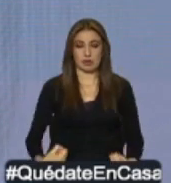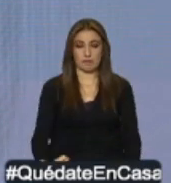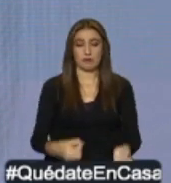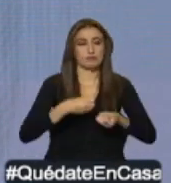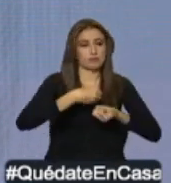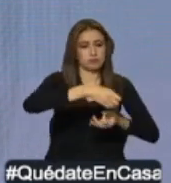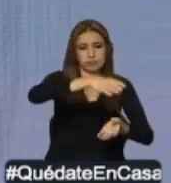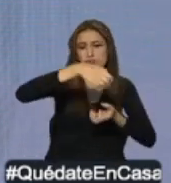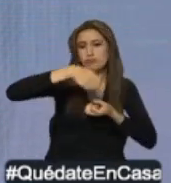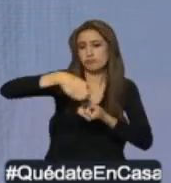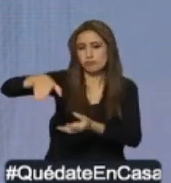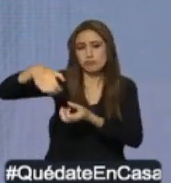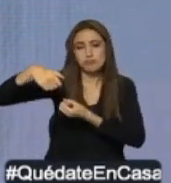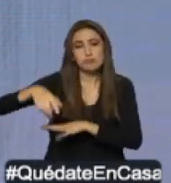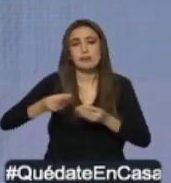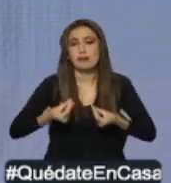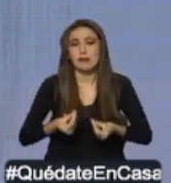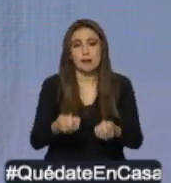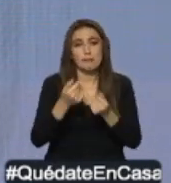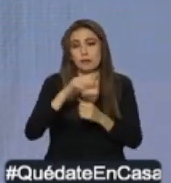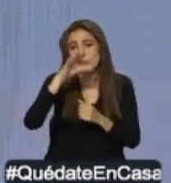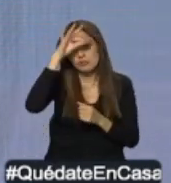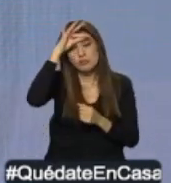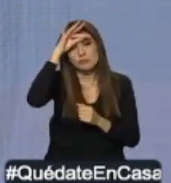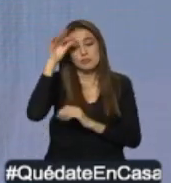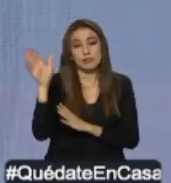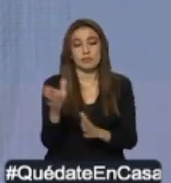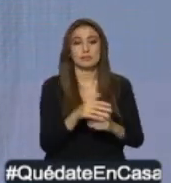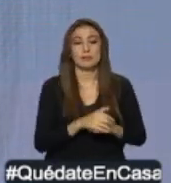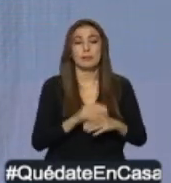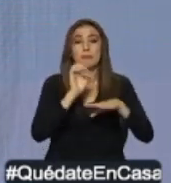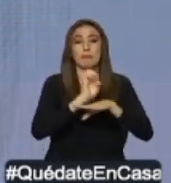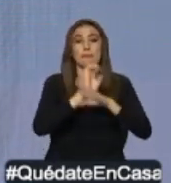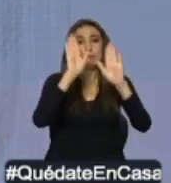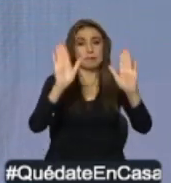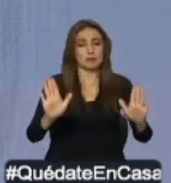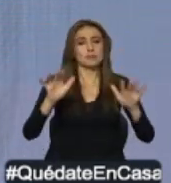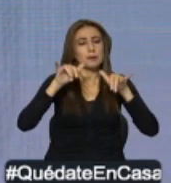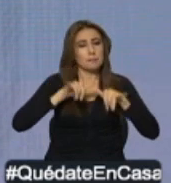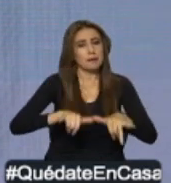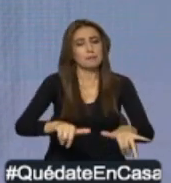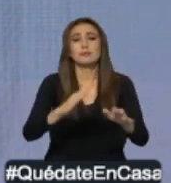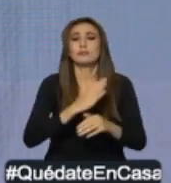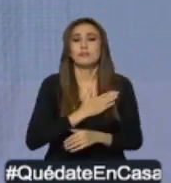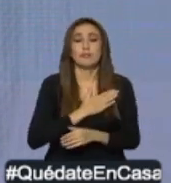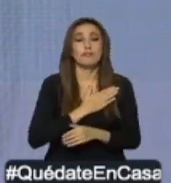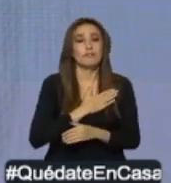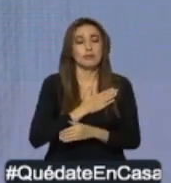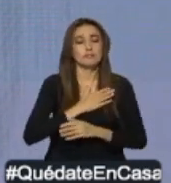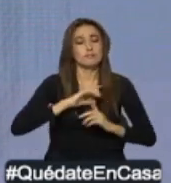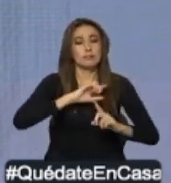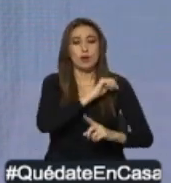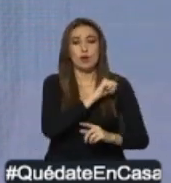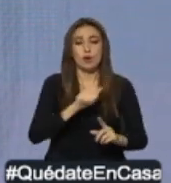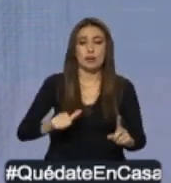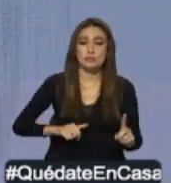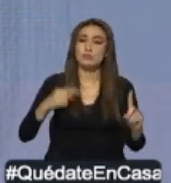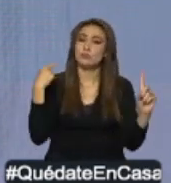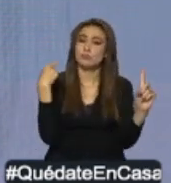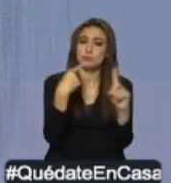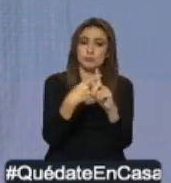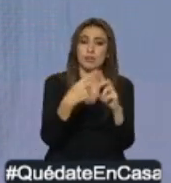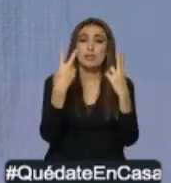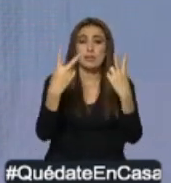inmediata en los hospitales de la red. Ecuadorianos, vamos con fe, vamos con fuerza, con optimismo, vamos con